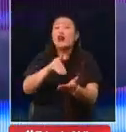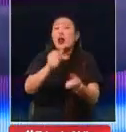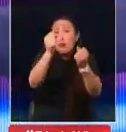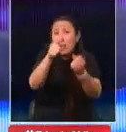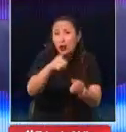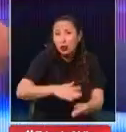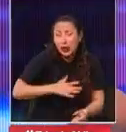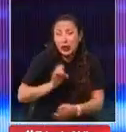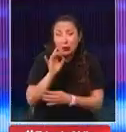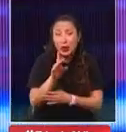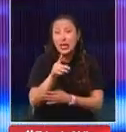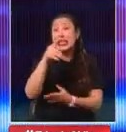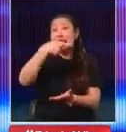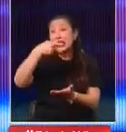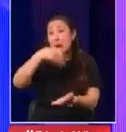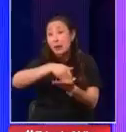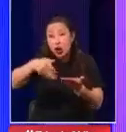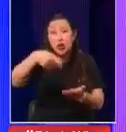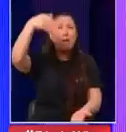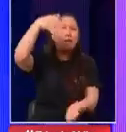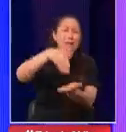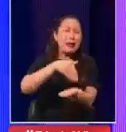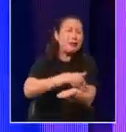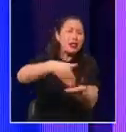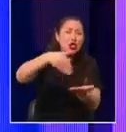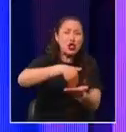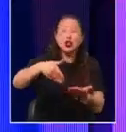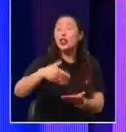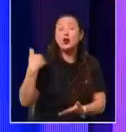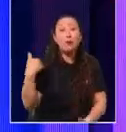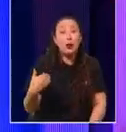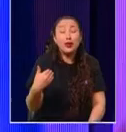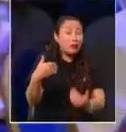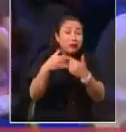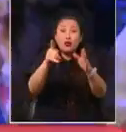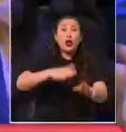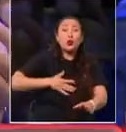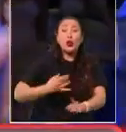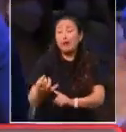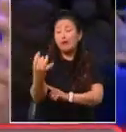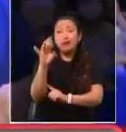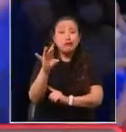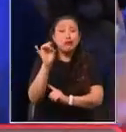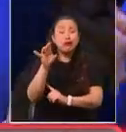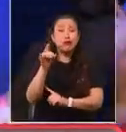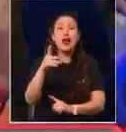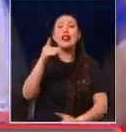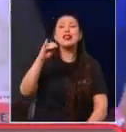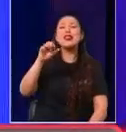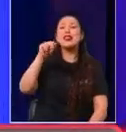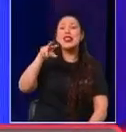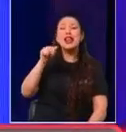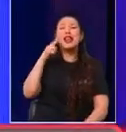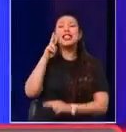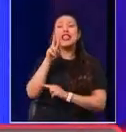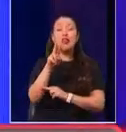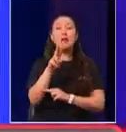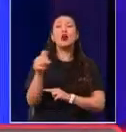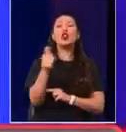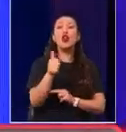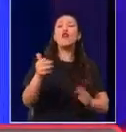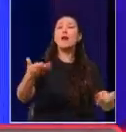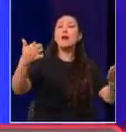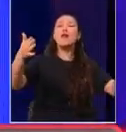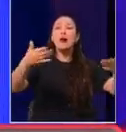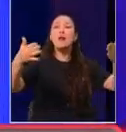100 millones, 1.000 millones. Aquí estamos abiertos a eso. Diana, ya vemos que decimos. Vamos, chilenos.